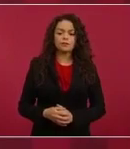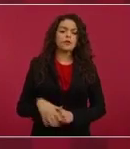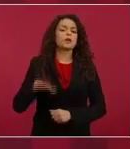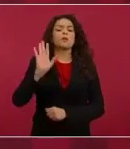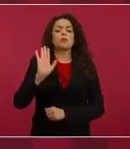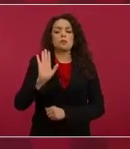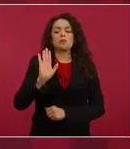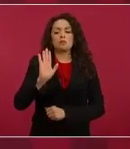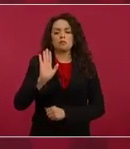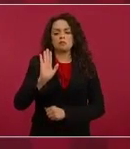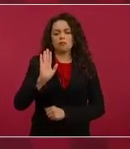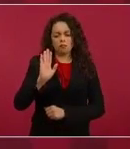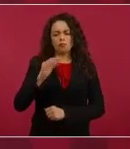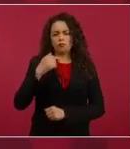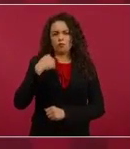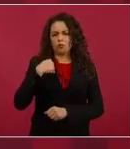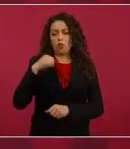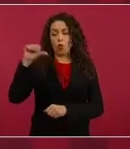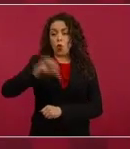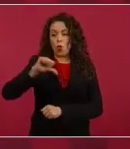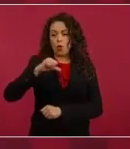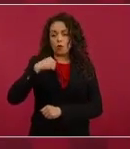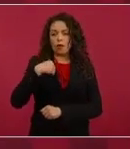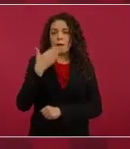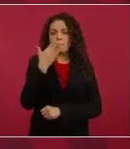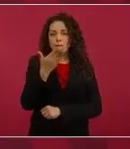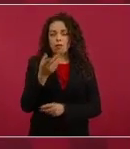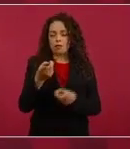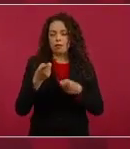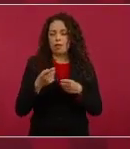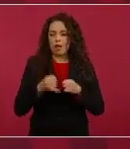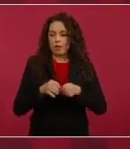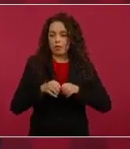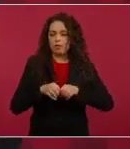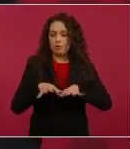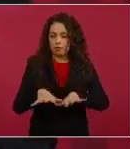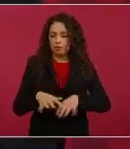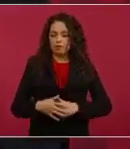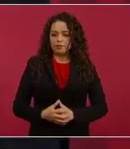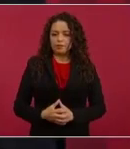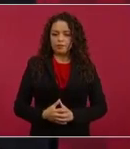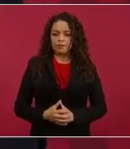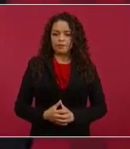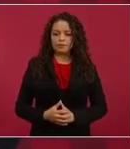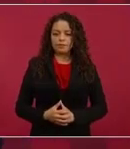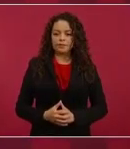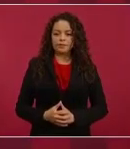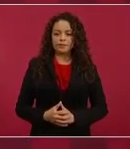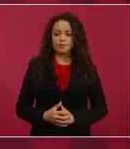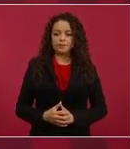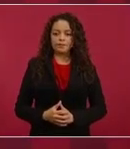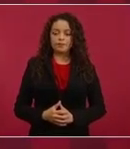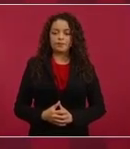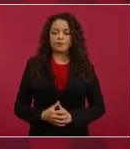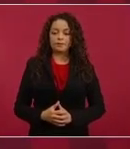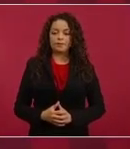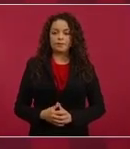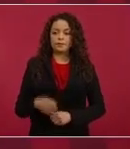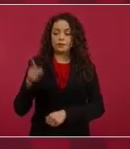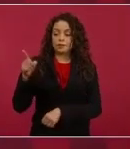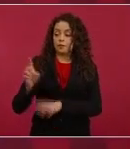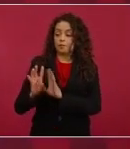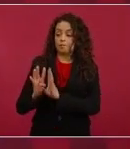informe hoy tanto a la Consejería